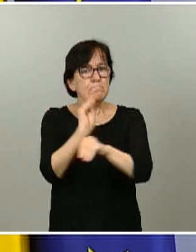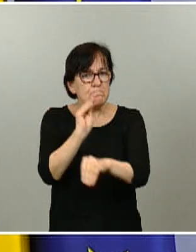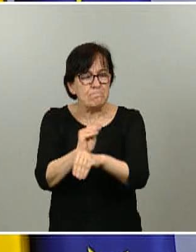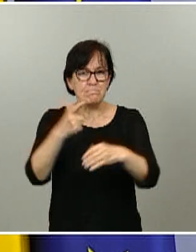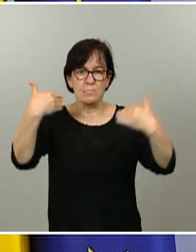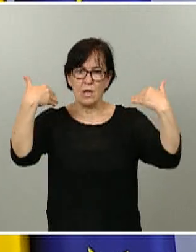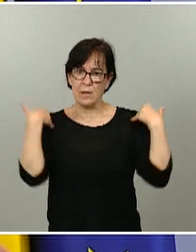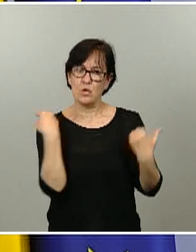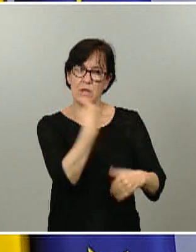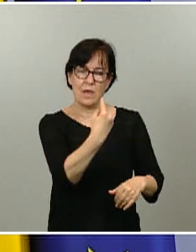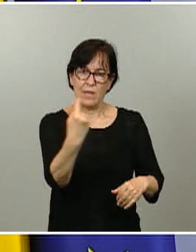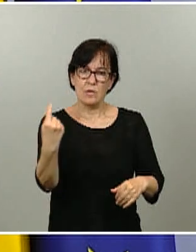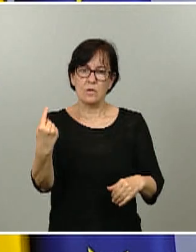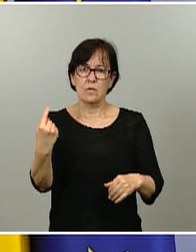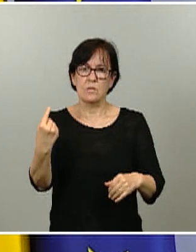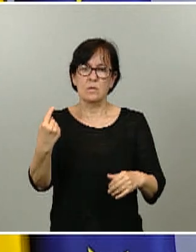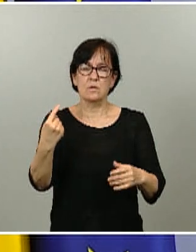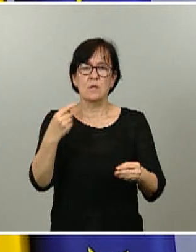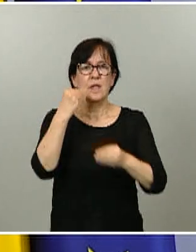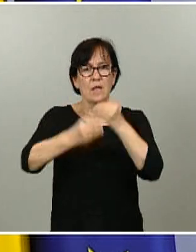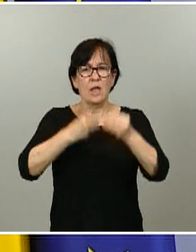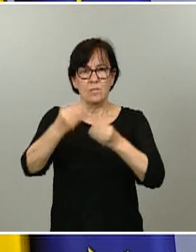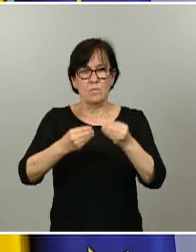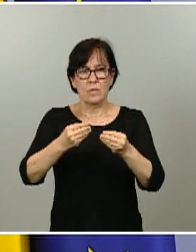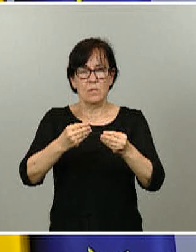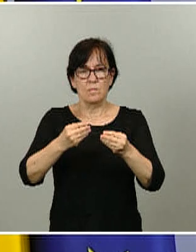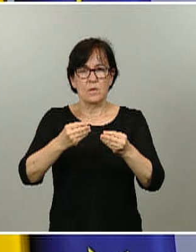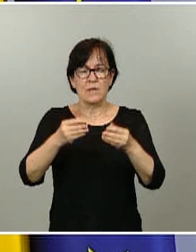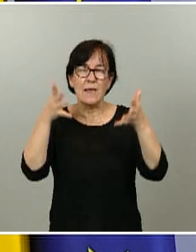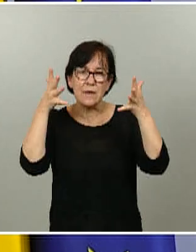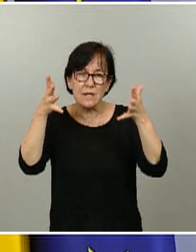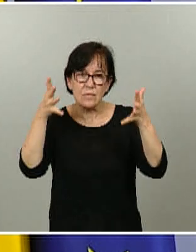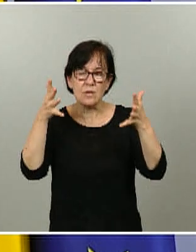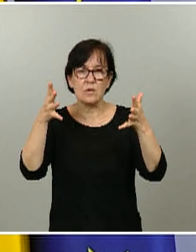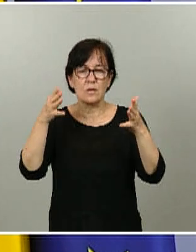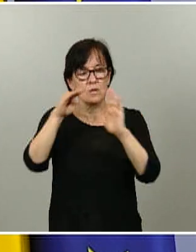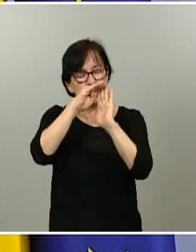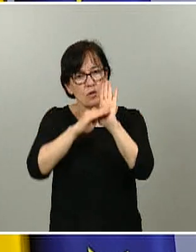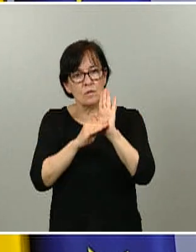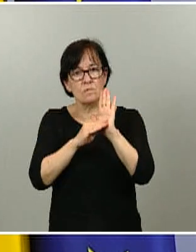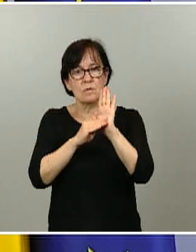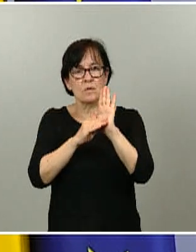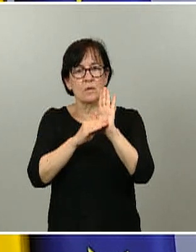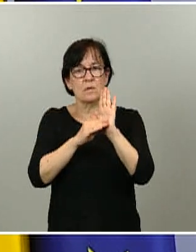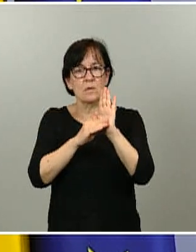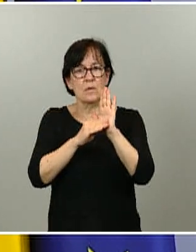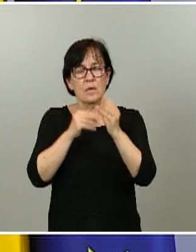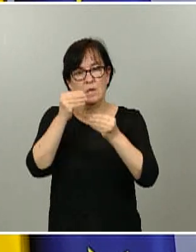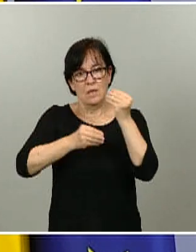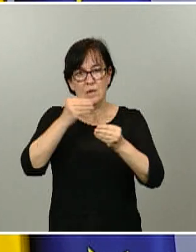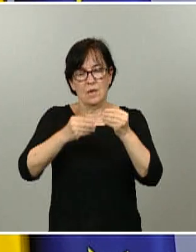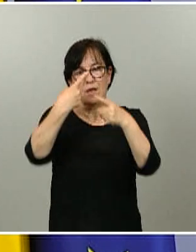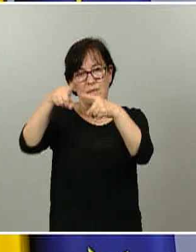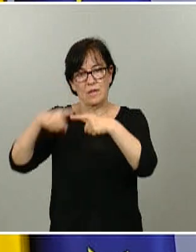y a actuar siguiendo las recomendaciones y las instrucciones y las pautas que dan las distintas autoridades